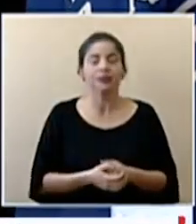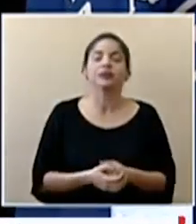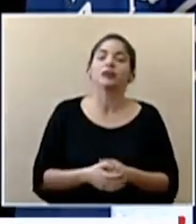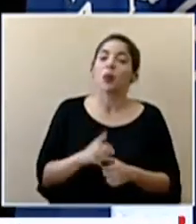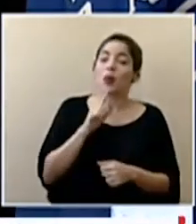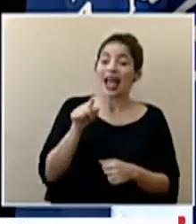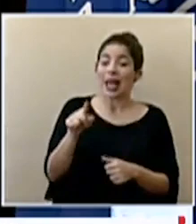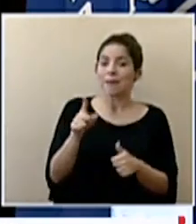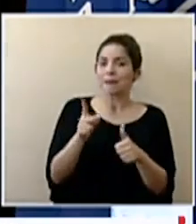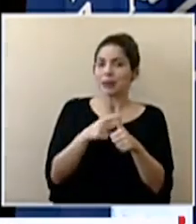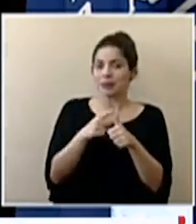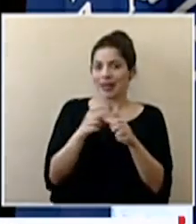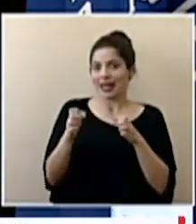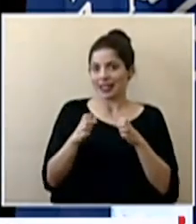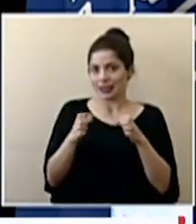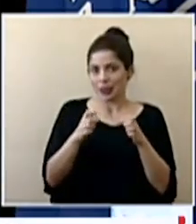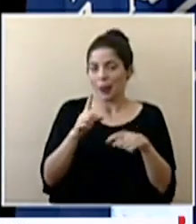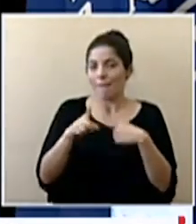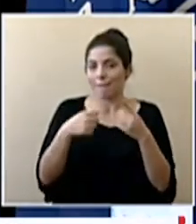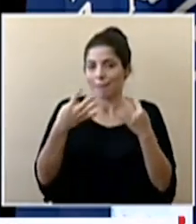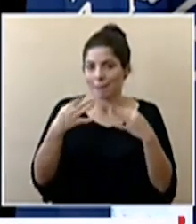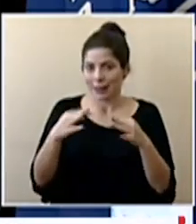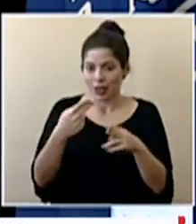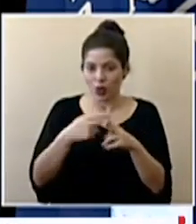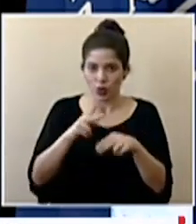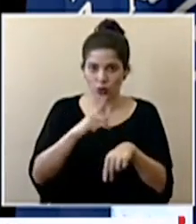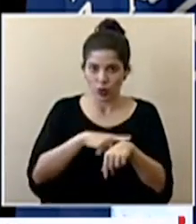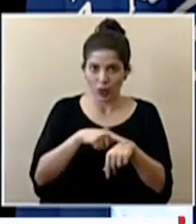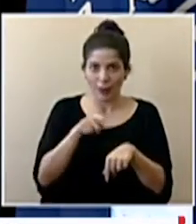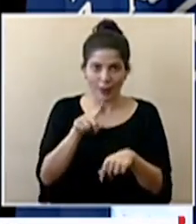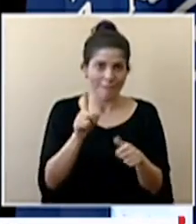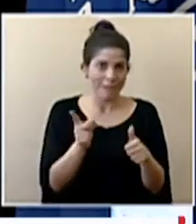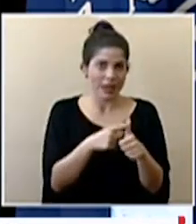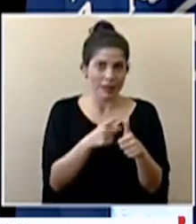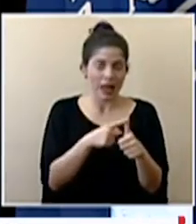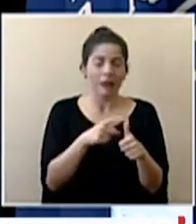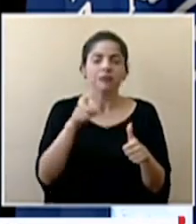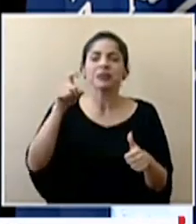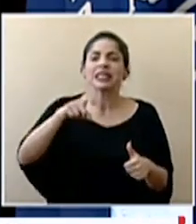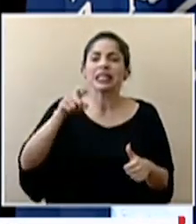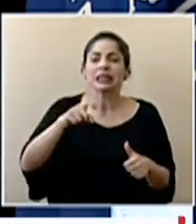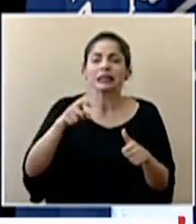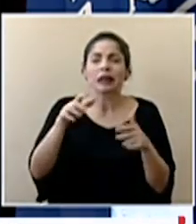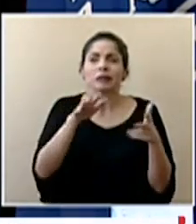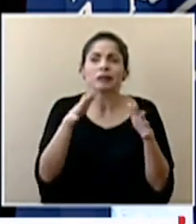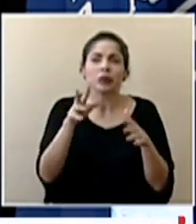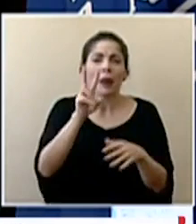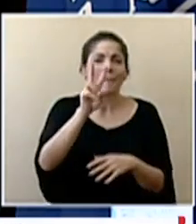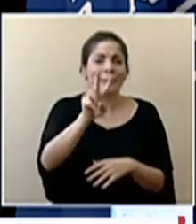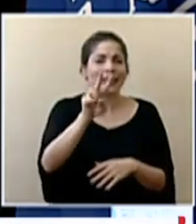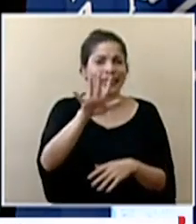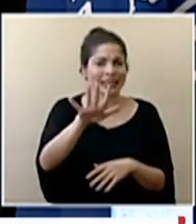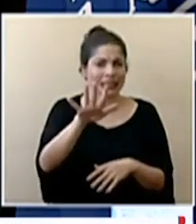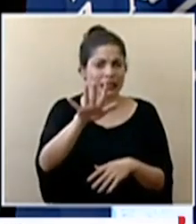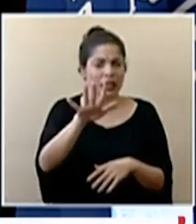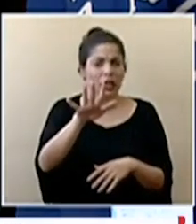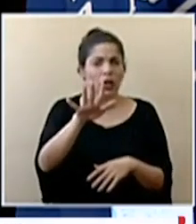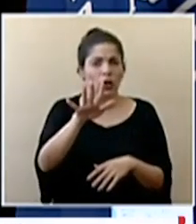la primera estrategia que se va a intentar en el corto plazo se ocupa más o menos 25